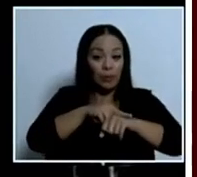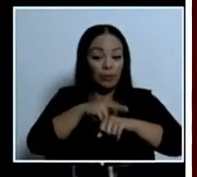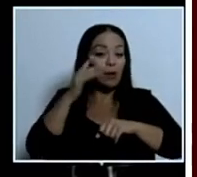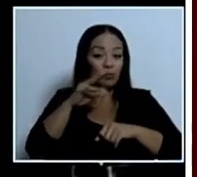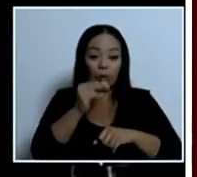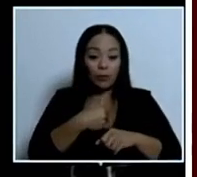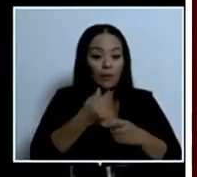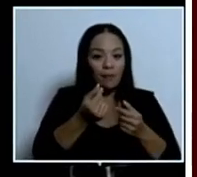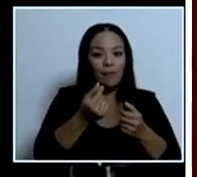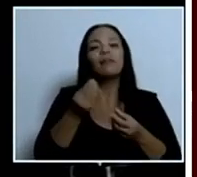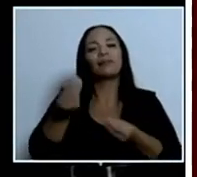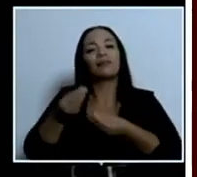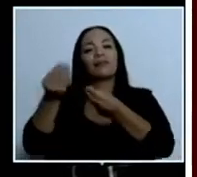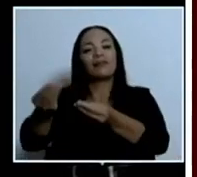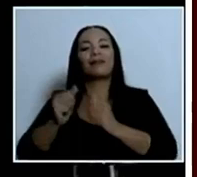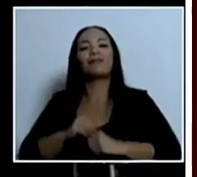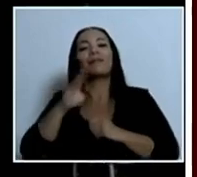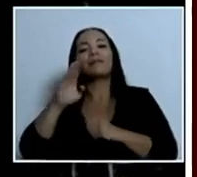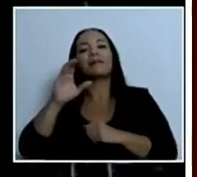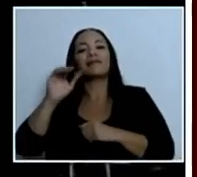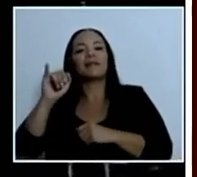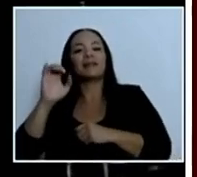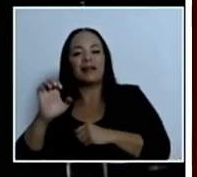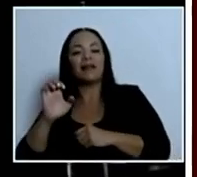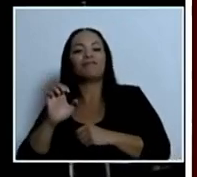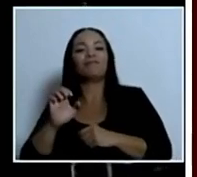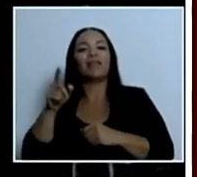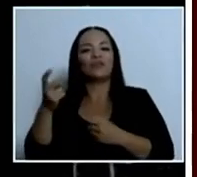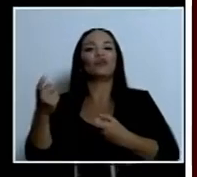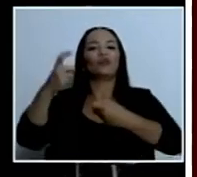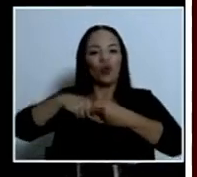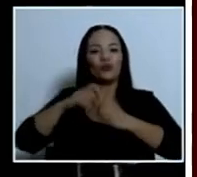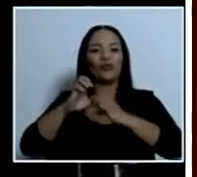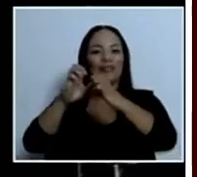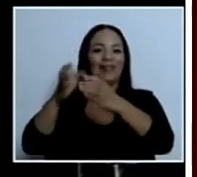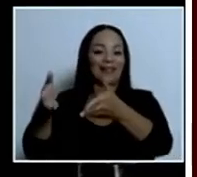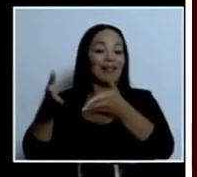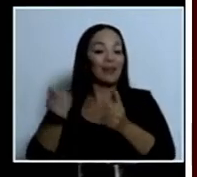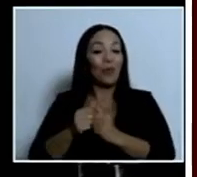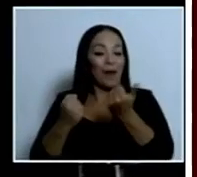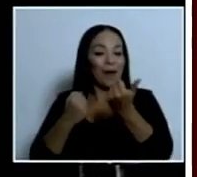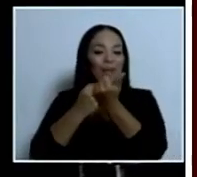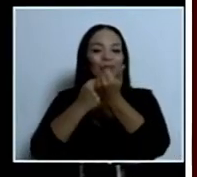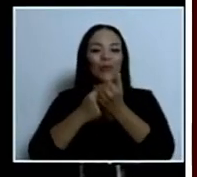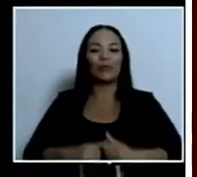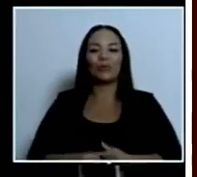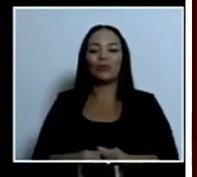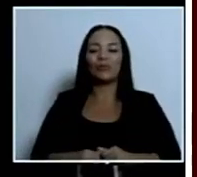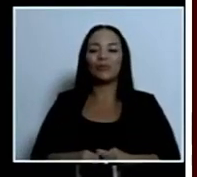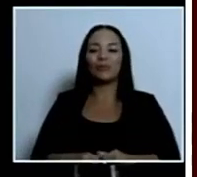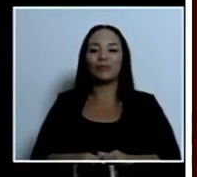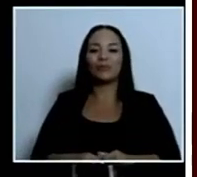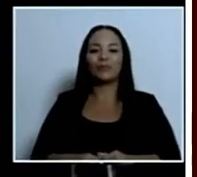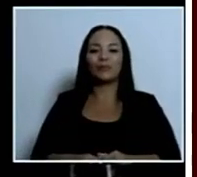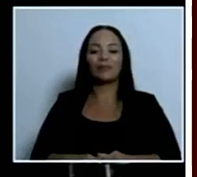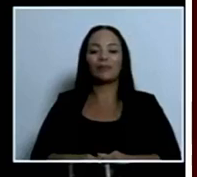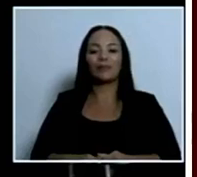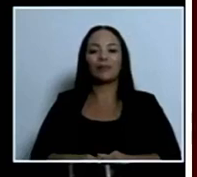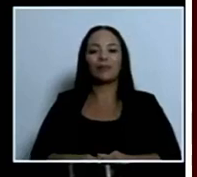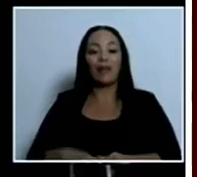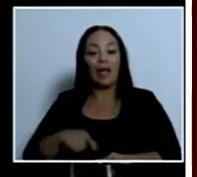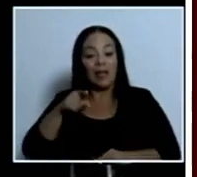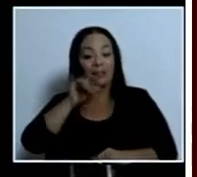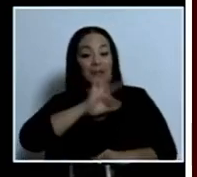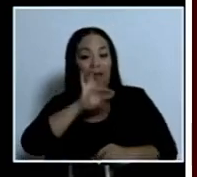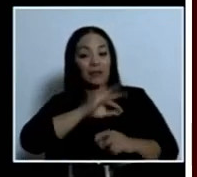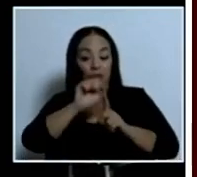Y repito, el BCI como nuestro socio estratégico. Además, ese impacto social es